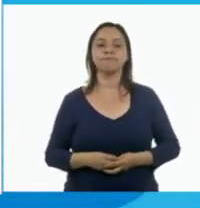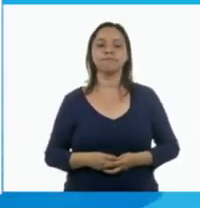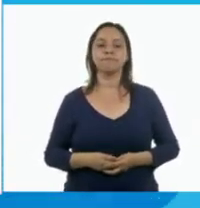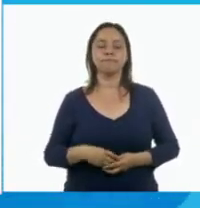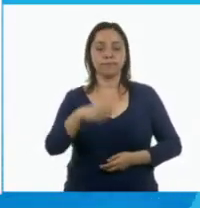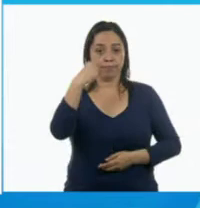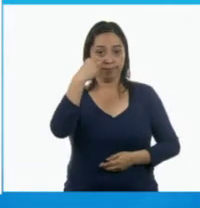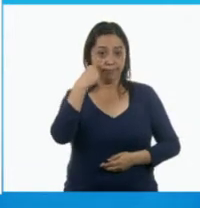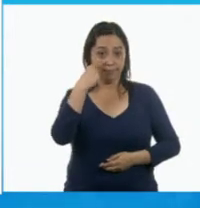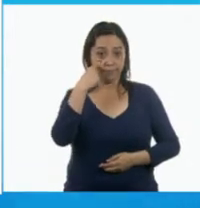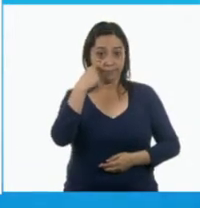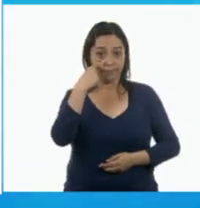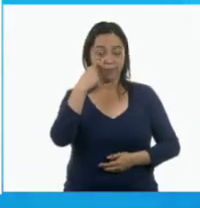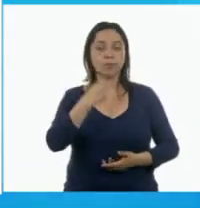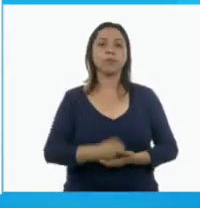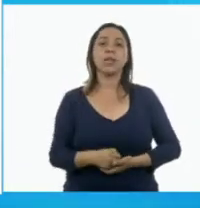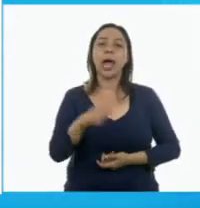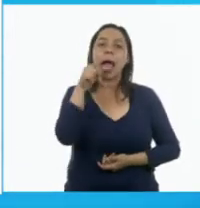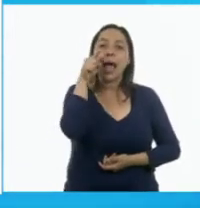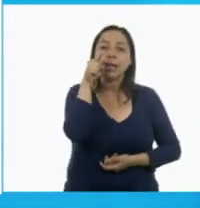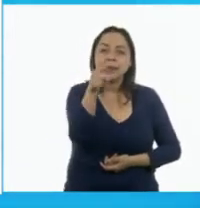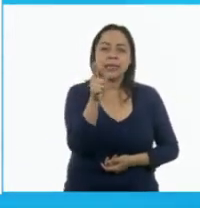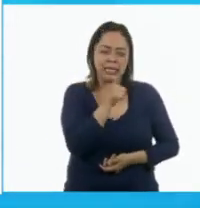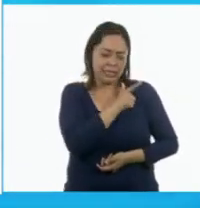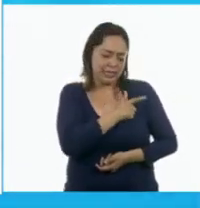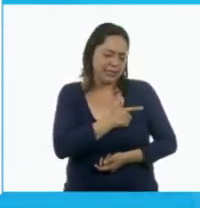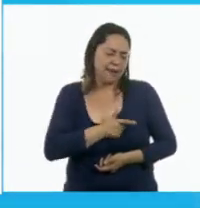Ahora, escribe lo que más te gusta.